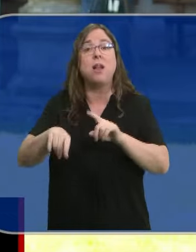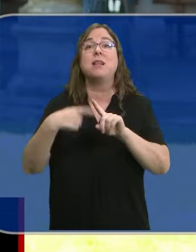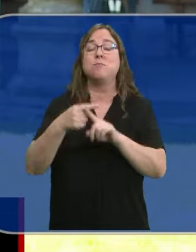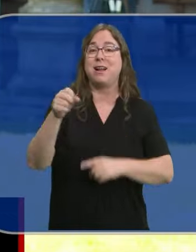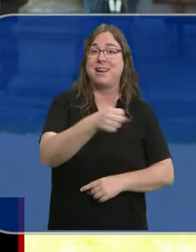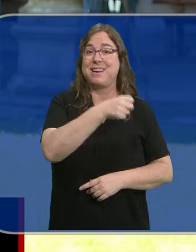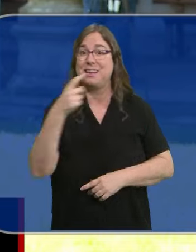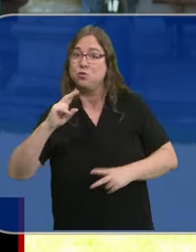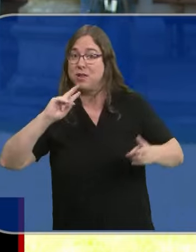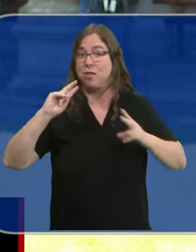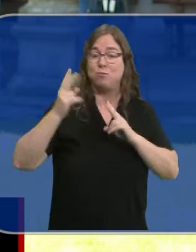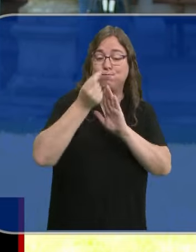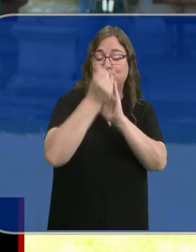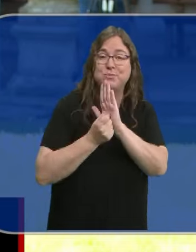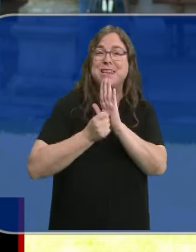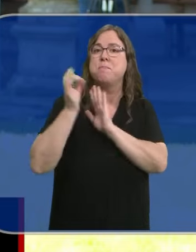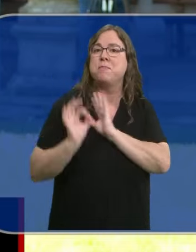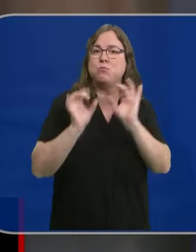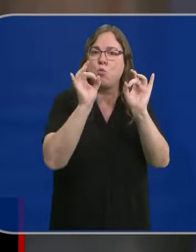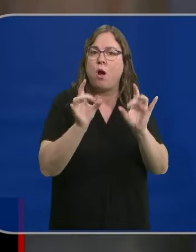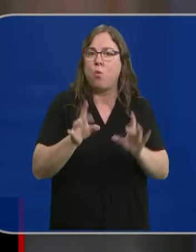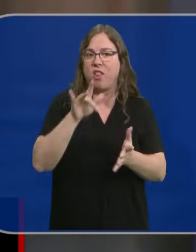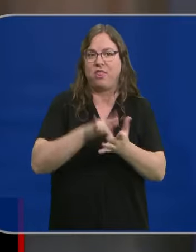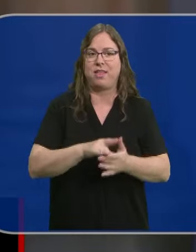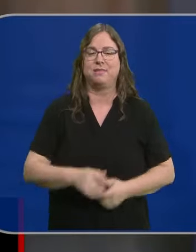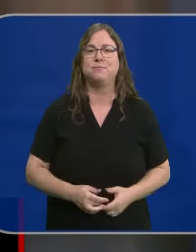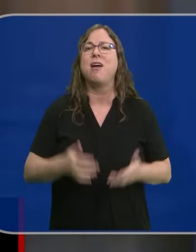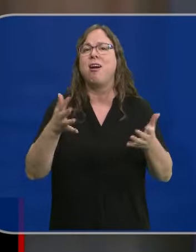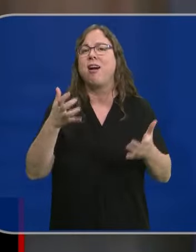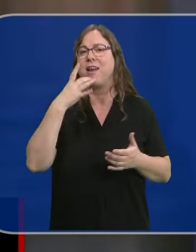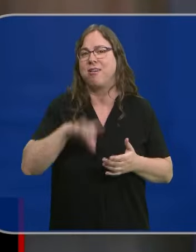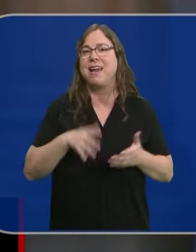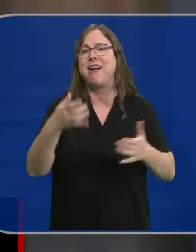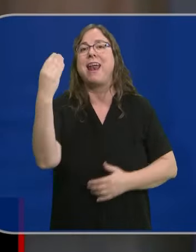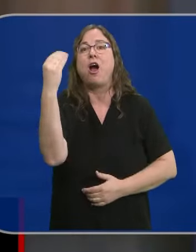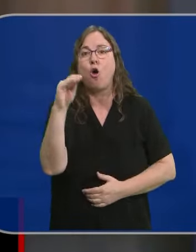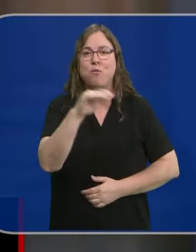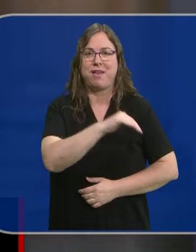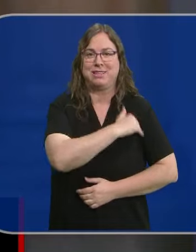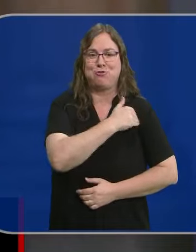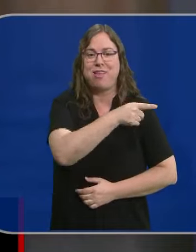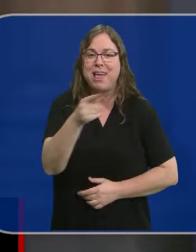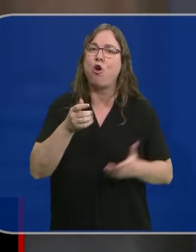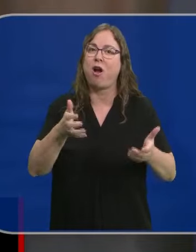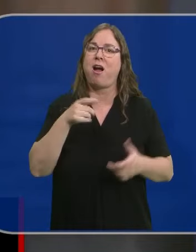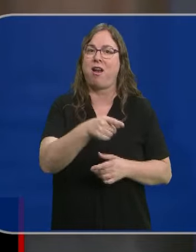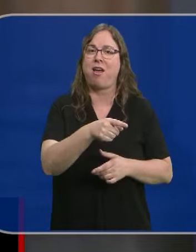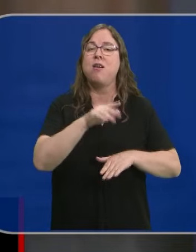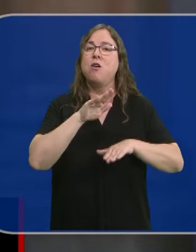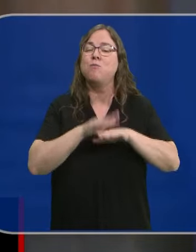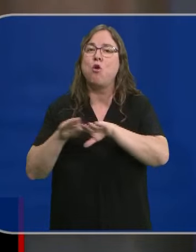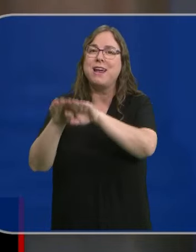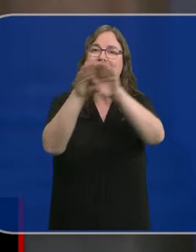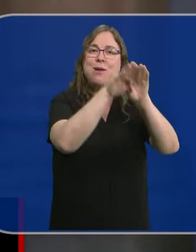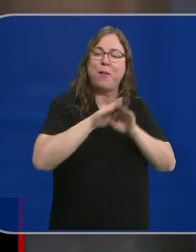calificaciones se conocerán también el mismo día. Ganan los jóvenes, los jóvenes estudiantes, que tendrán mayor